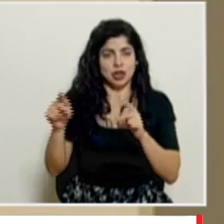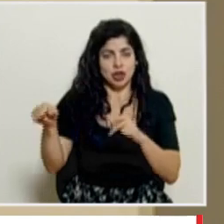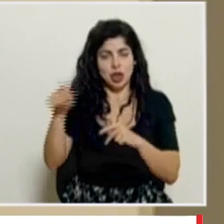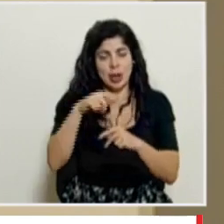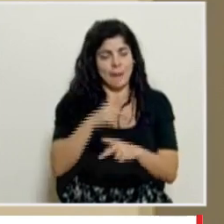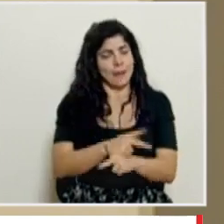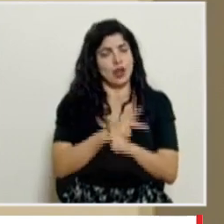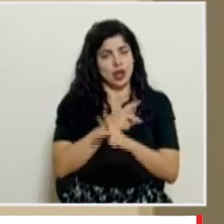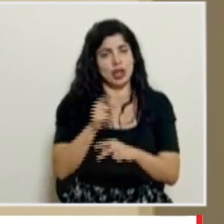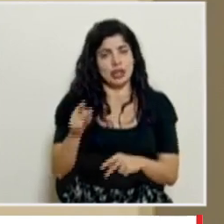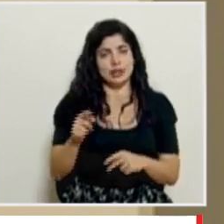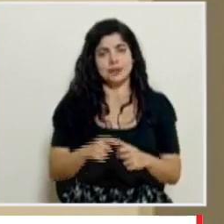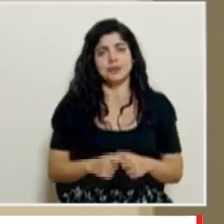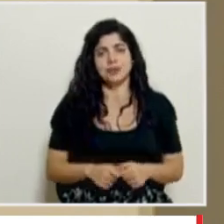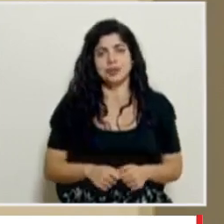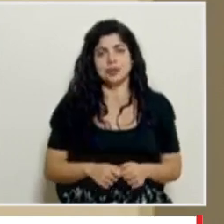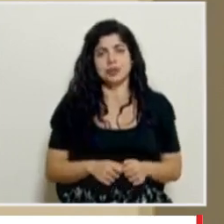la población